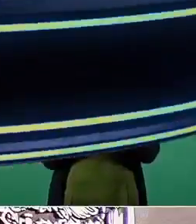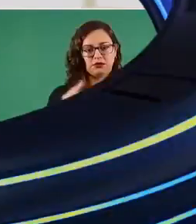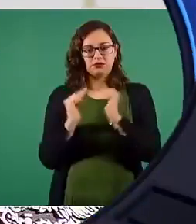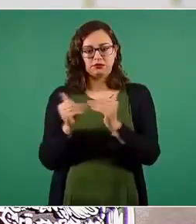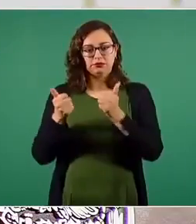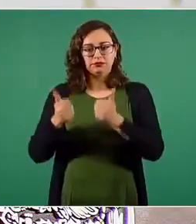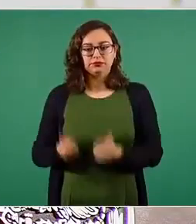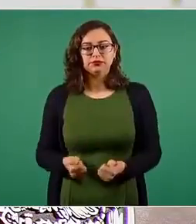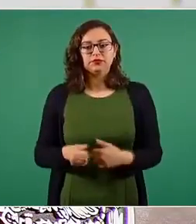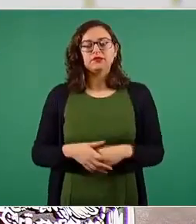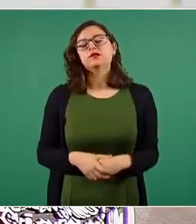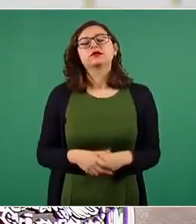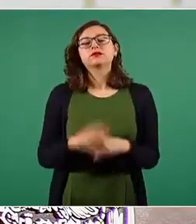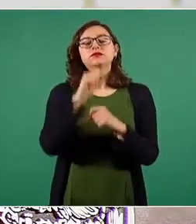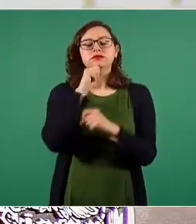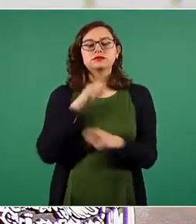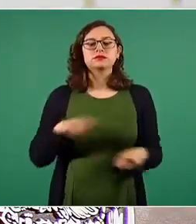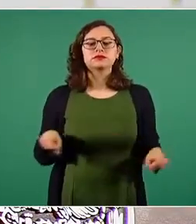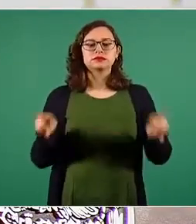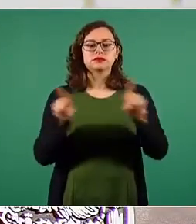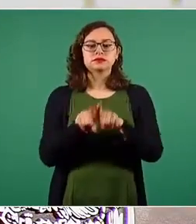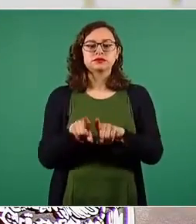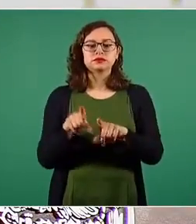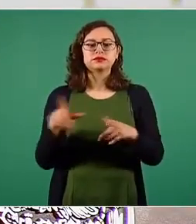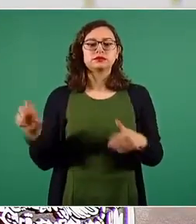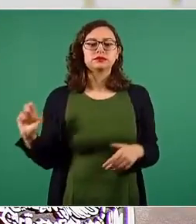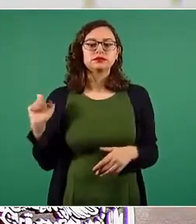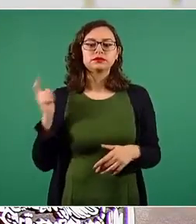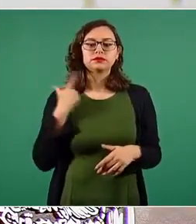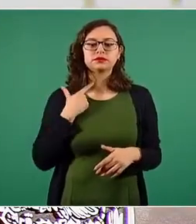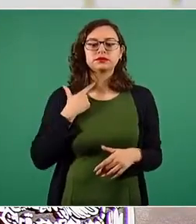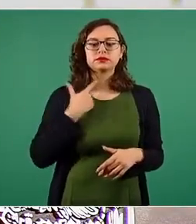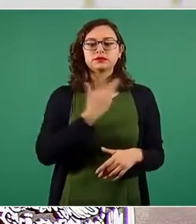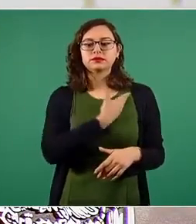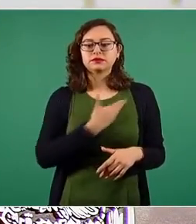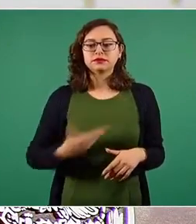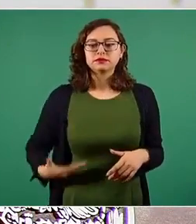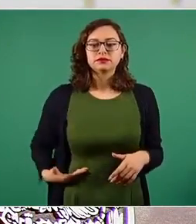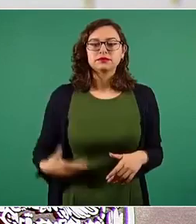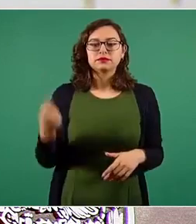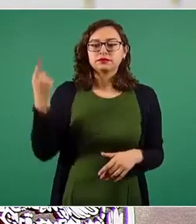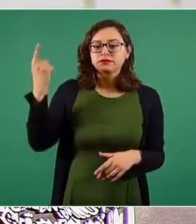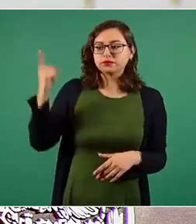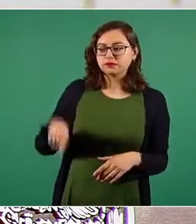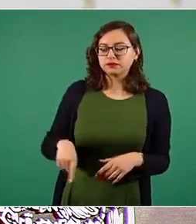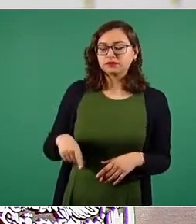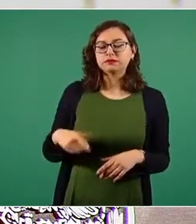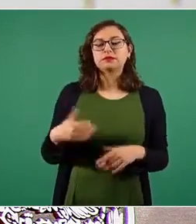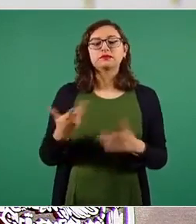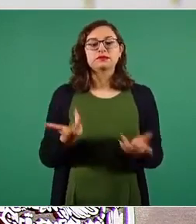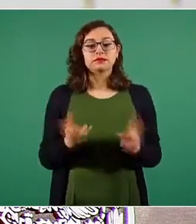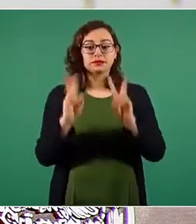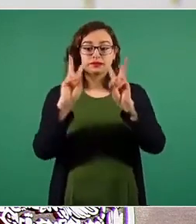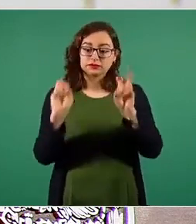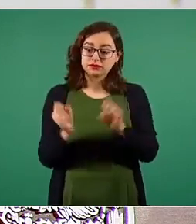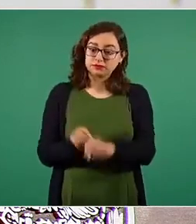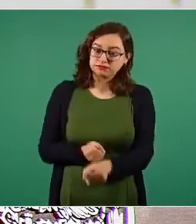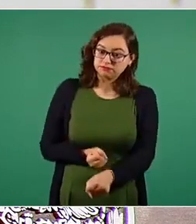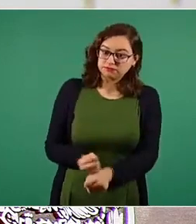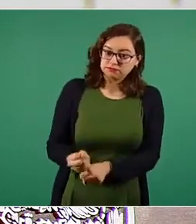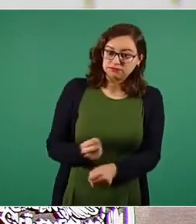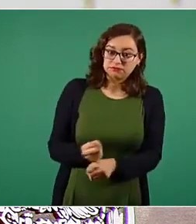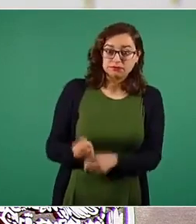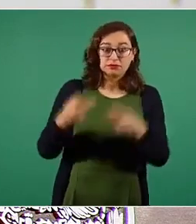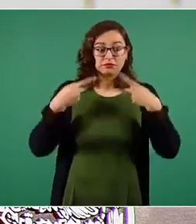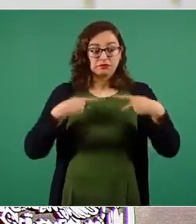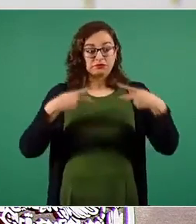También el señor presidente nos ha instruido para el tema de la tortura, quien se alegue